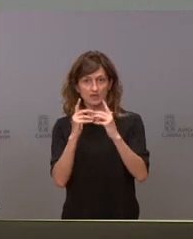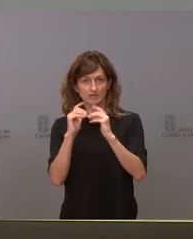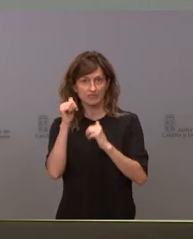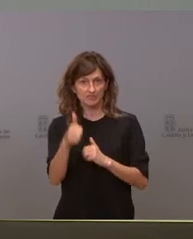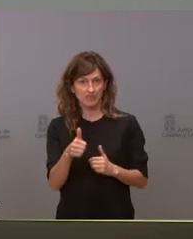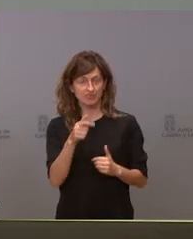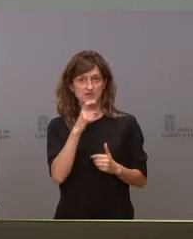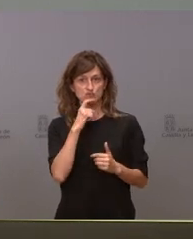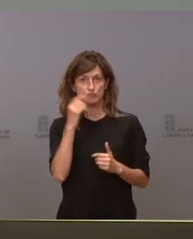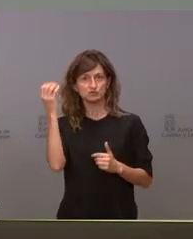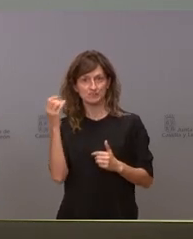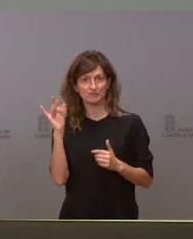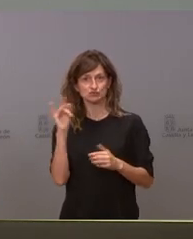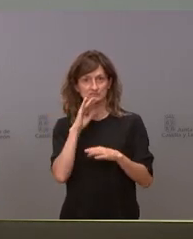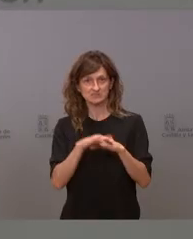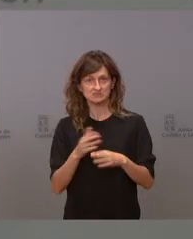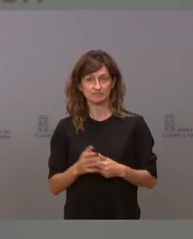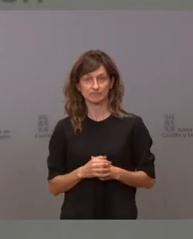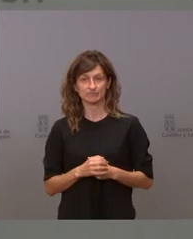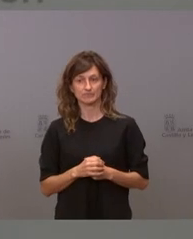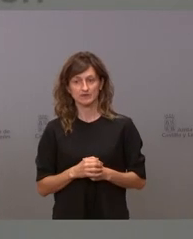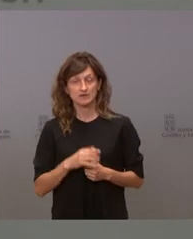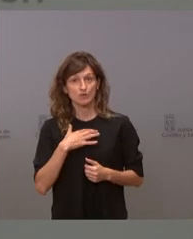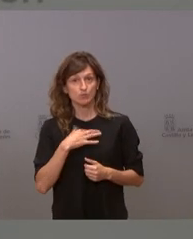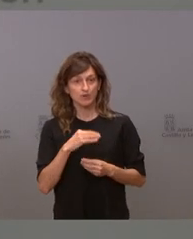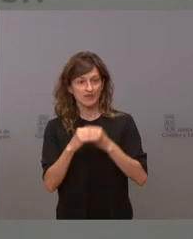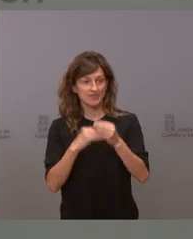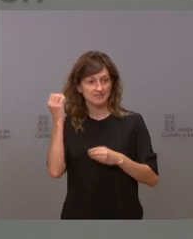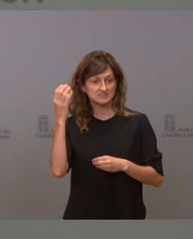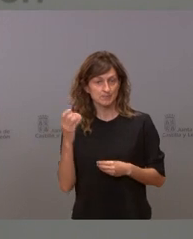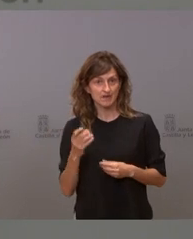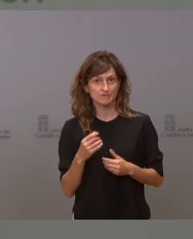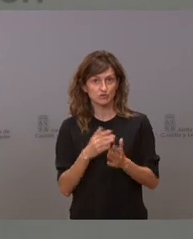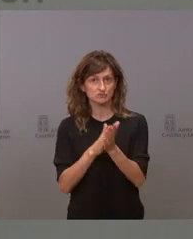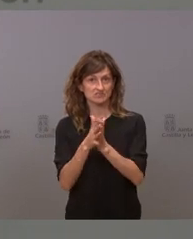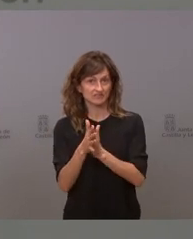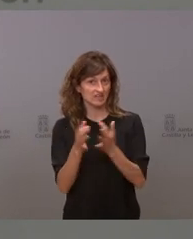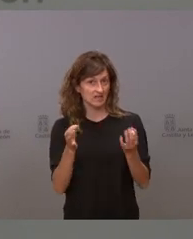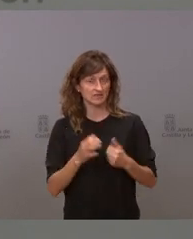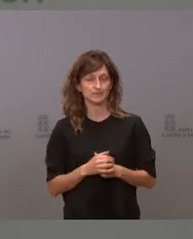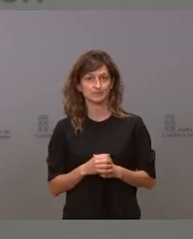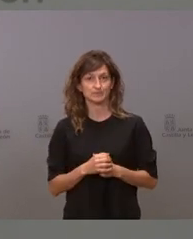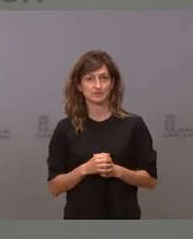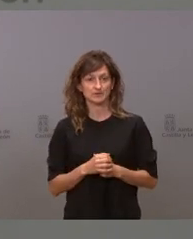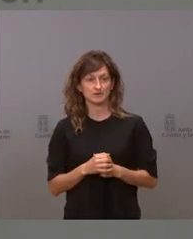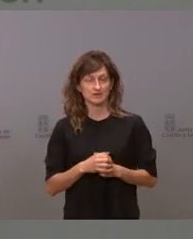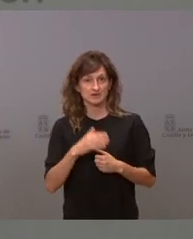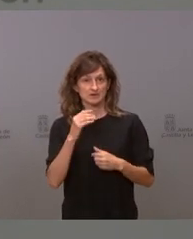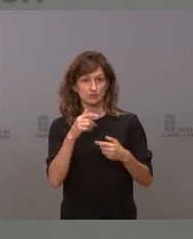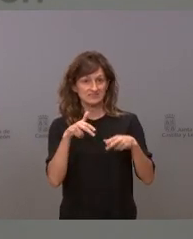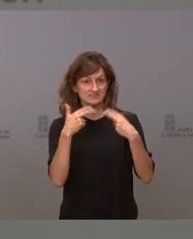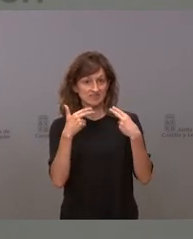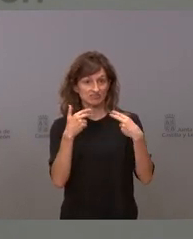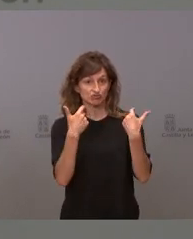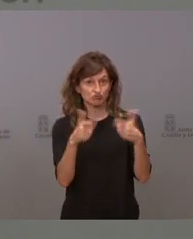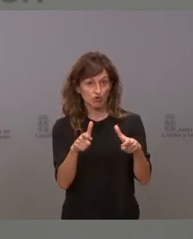ocasiones sí que se ha aplicado el semáforo sí podemos aplicar el semáforo insisto el semáforo en qué consiste en castigar unos sectores en los cuales no